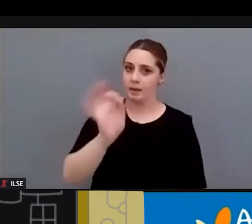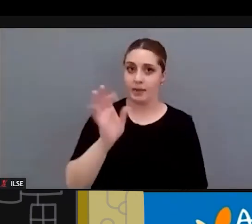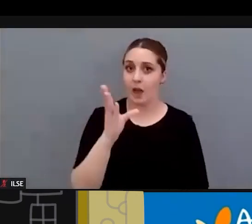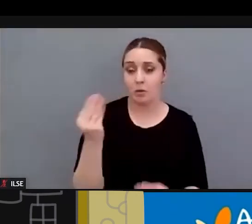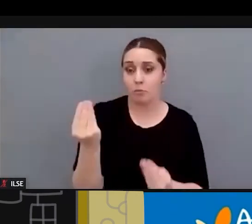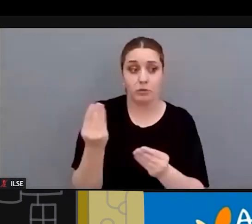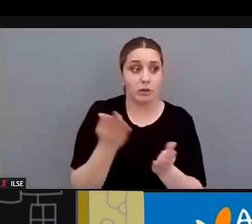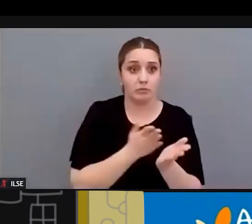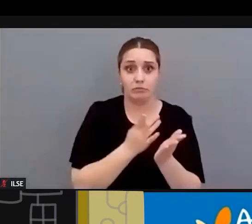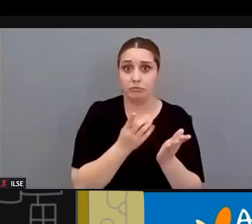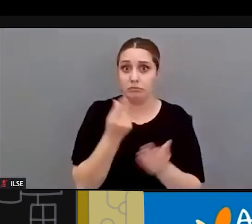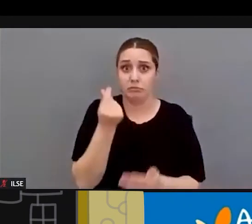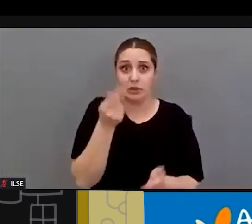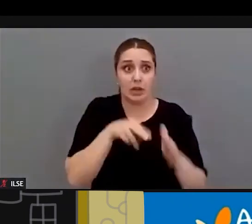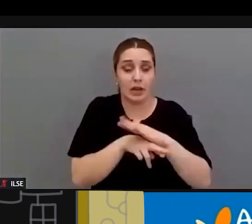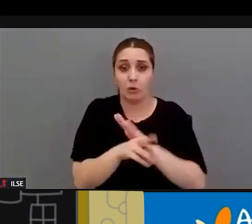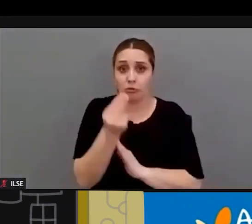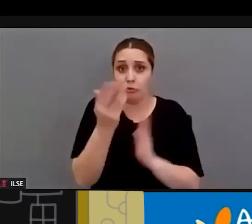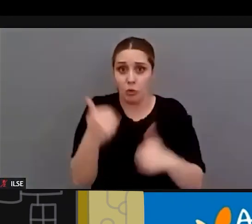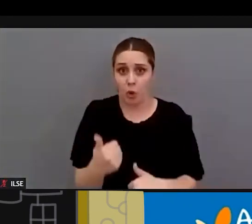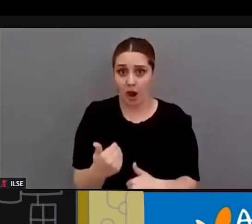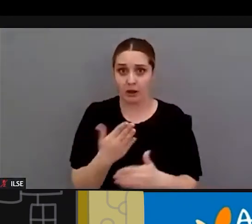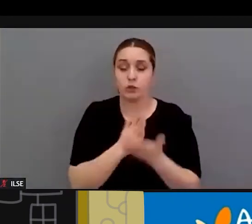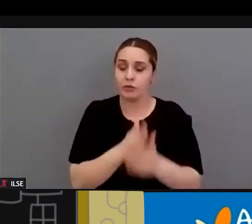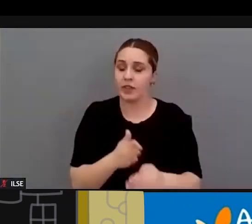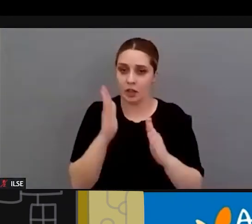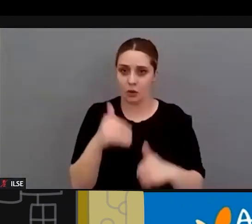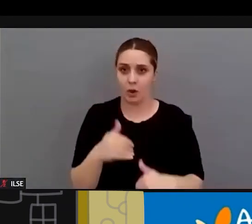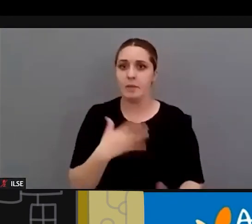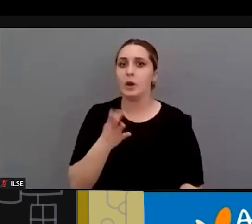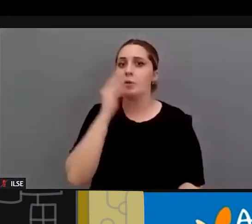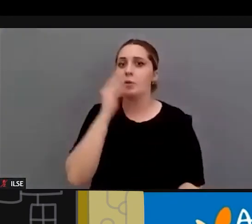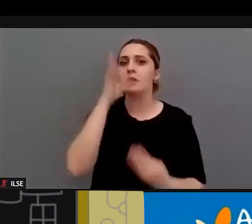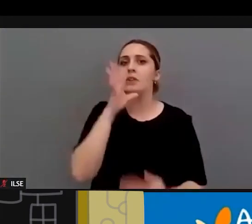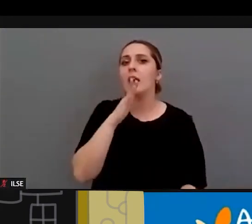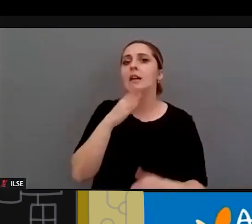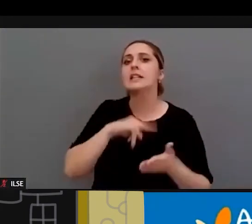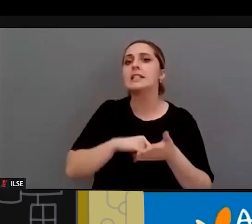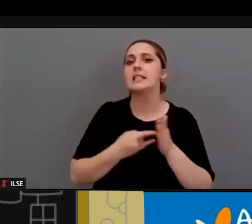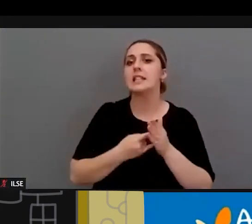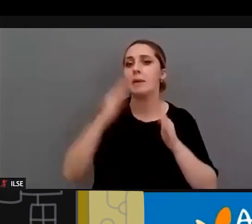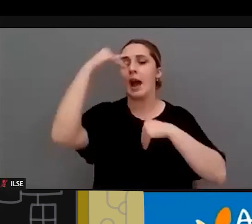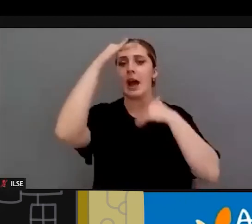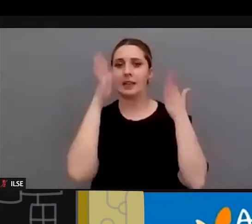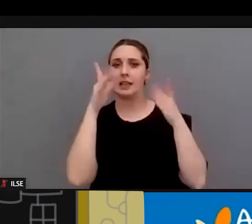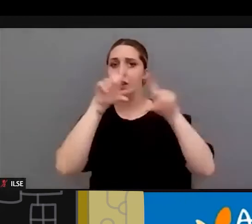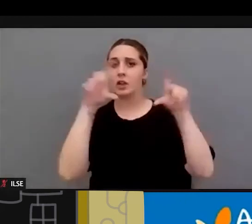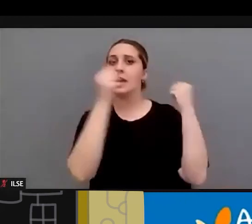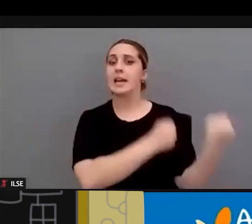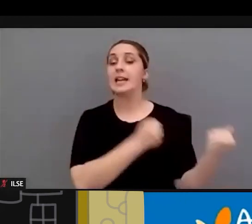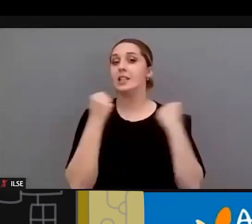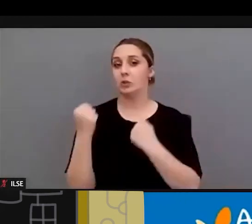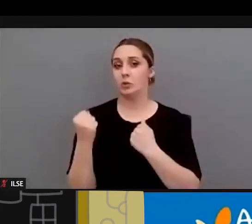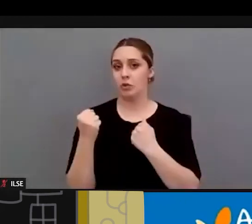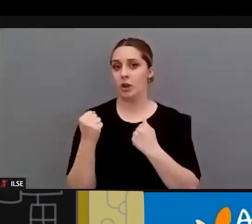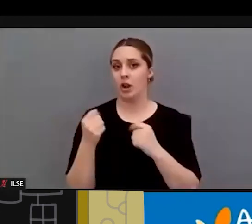los recursos suficientes pero yo creo que ahora mismo hay un sistema de atención institucional para que nos